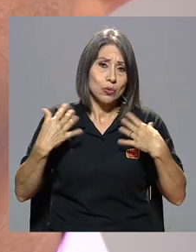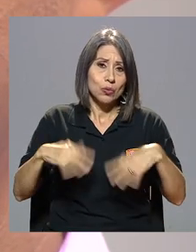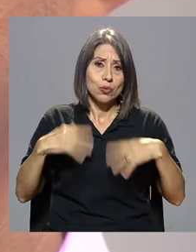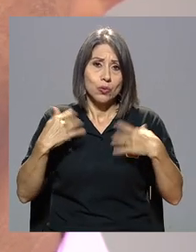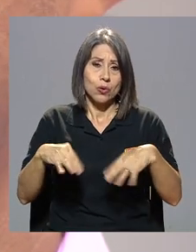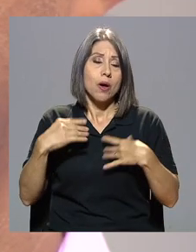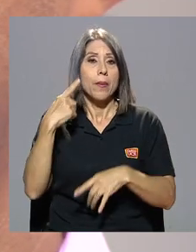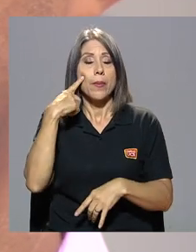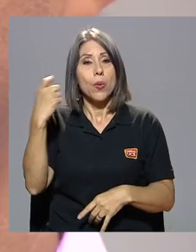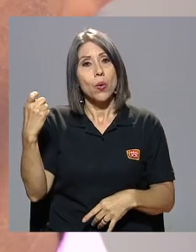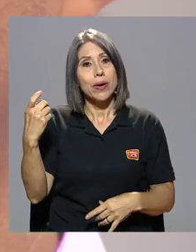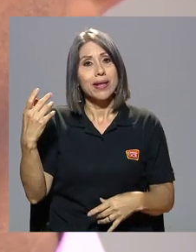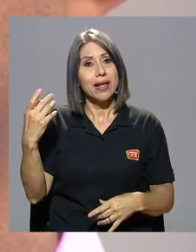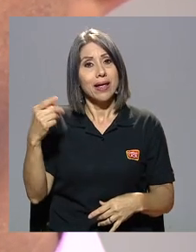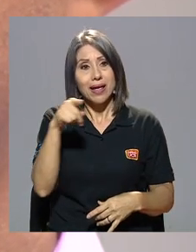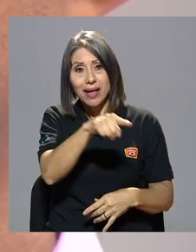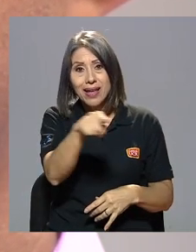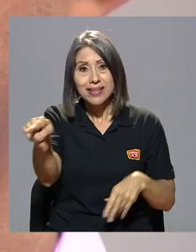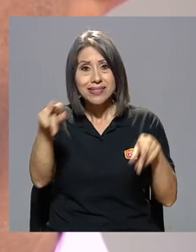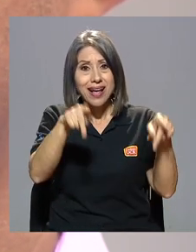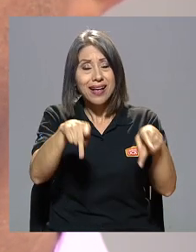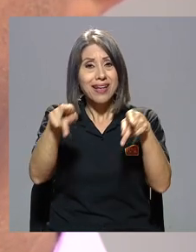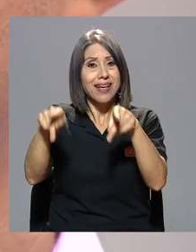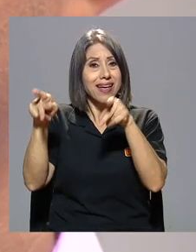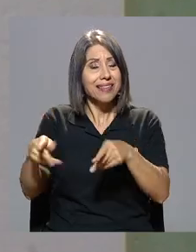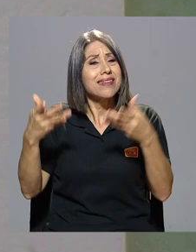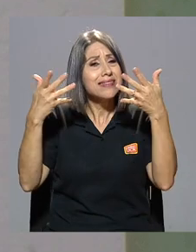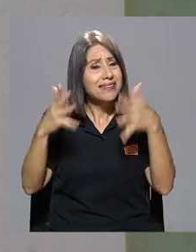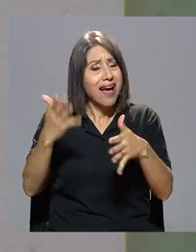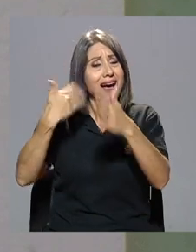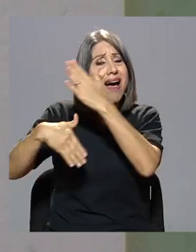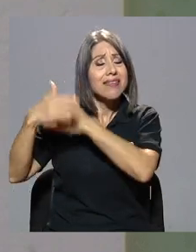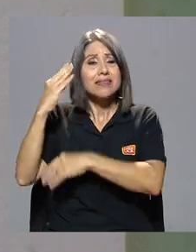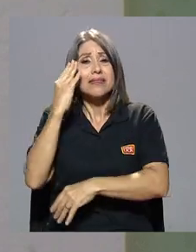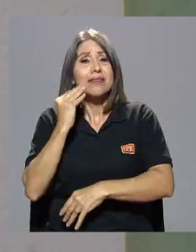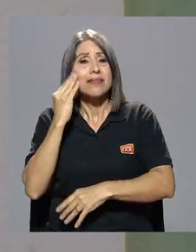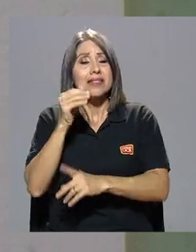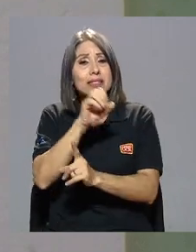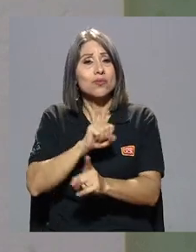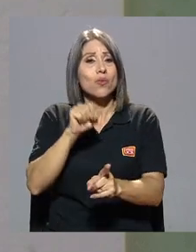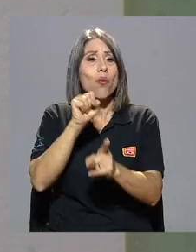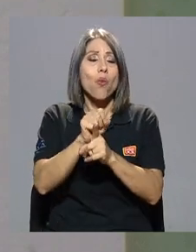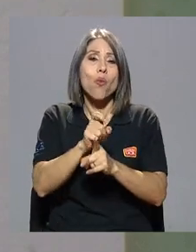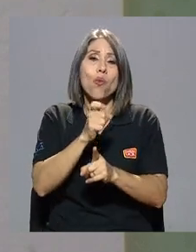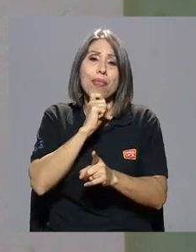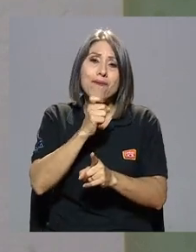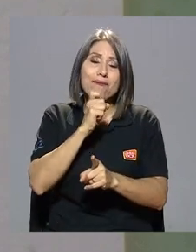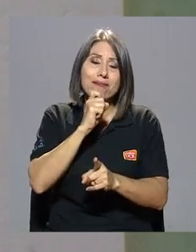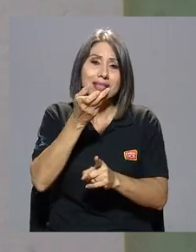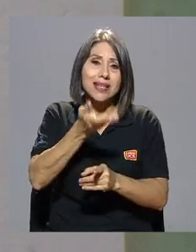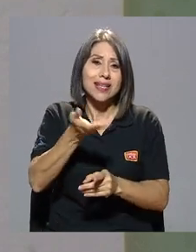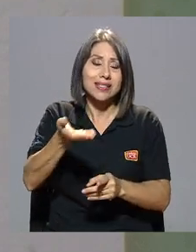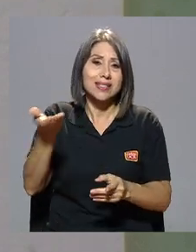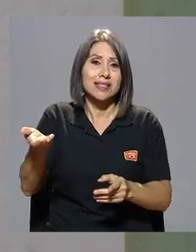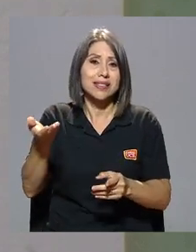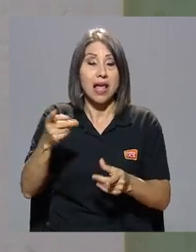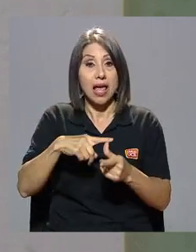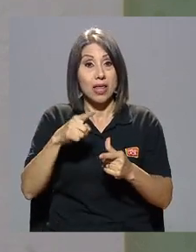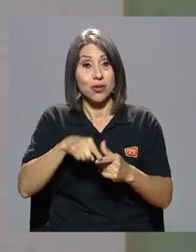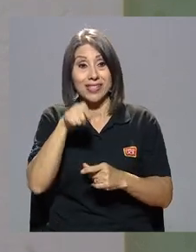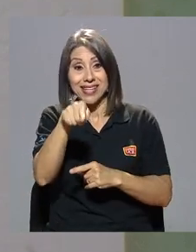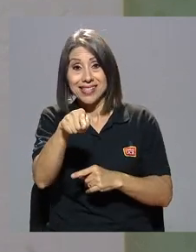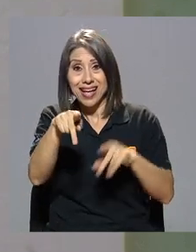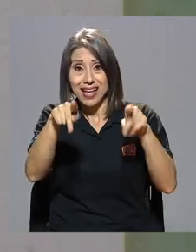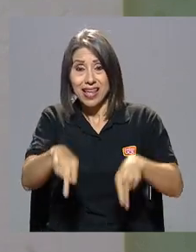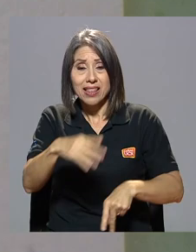muy grande porque era gente que había atravesado vivido situaciones y cosas muy difíciles y entonces